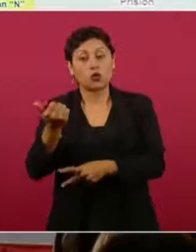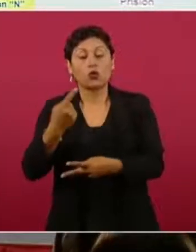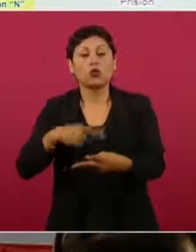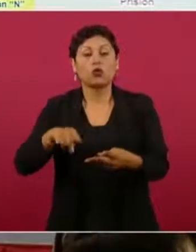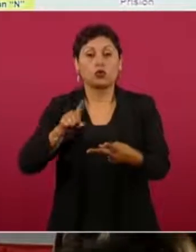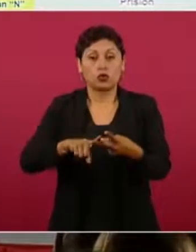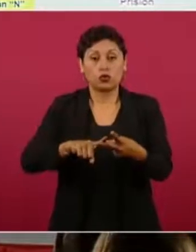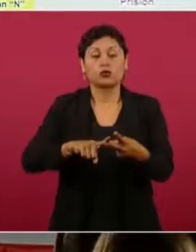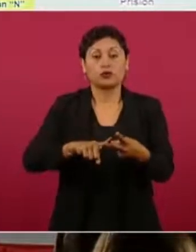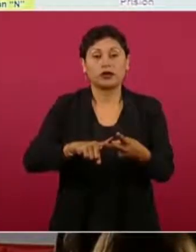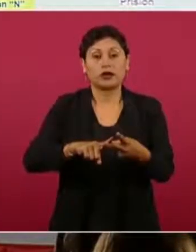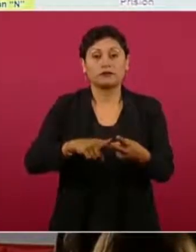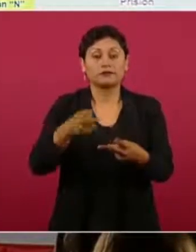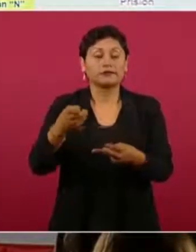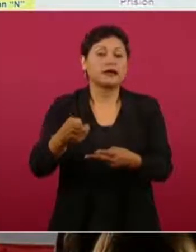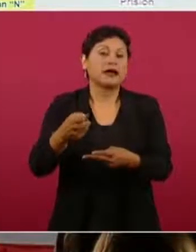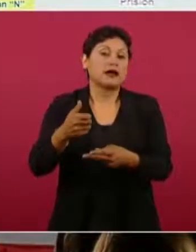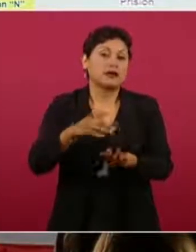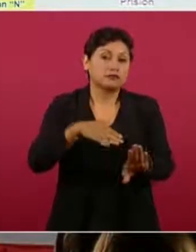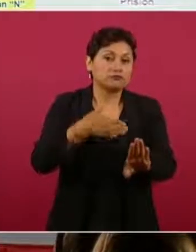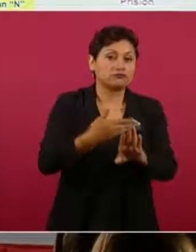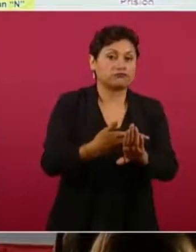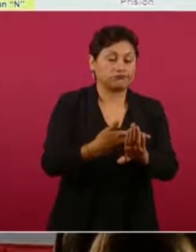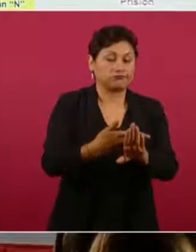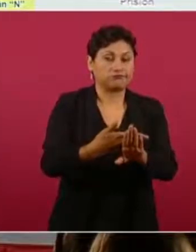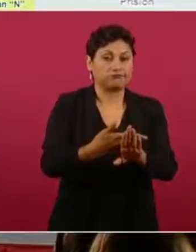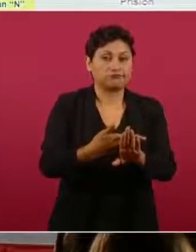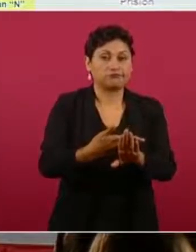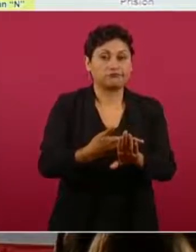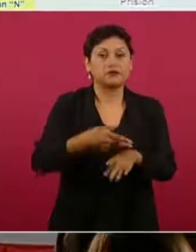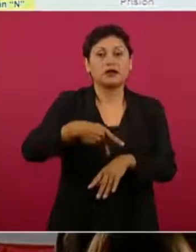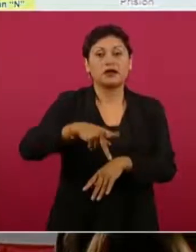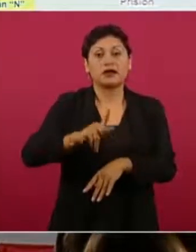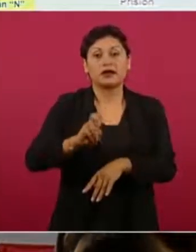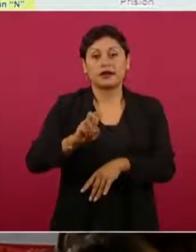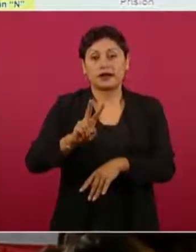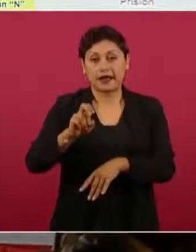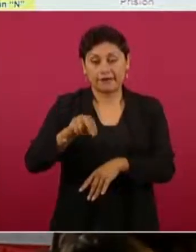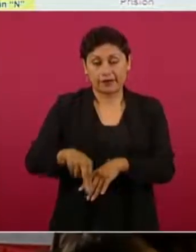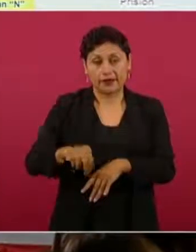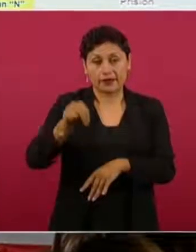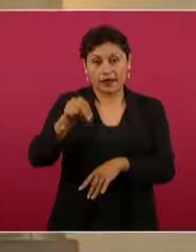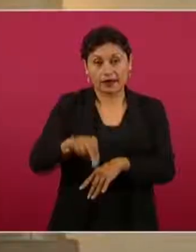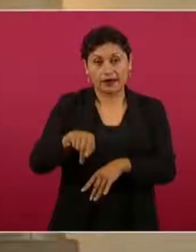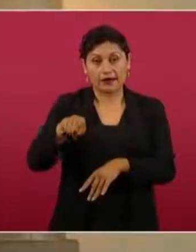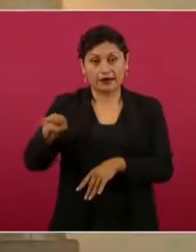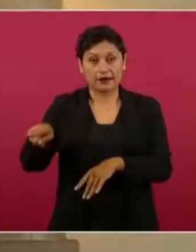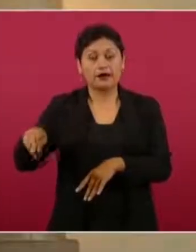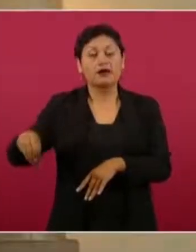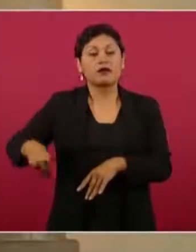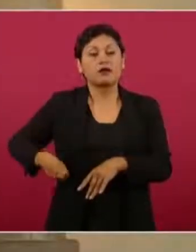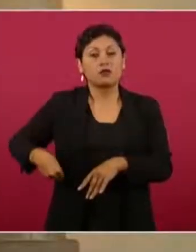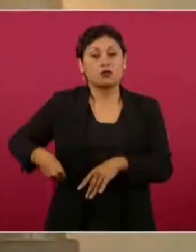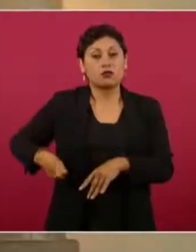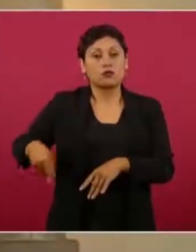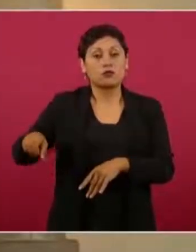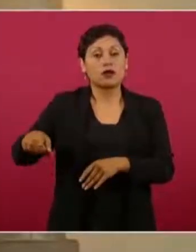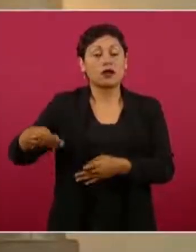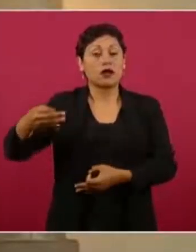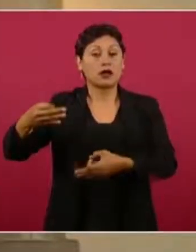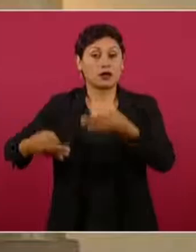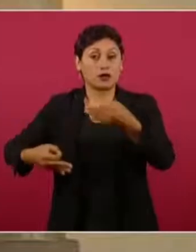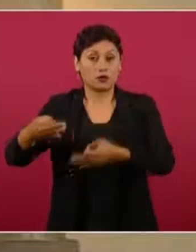violación equiparada en agravio de Kevin N., generándole el juez de la